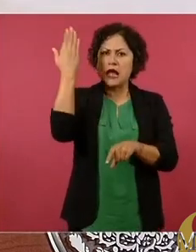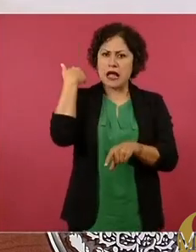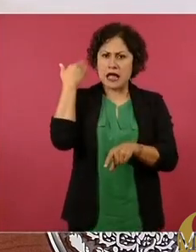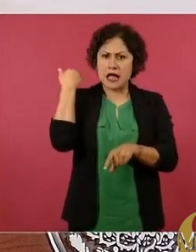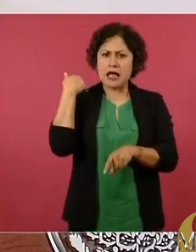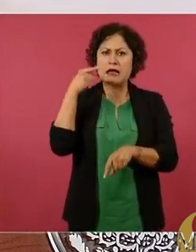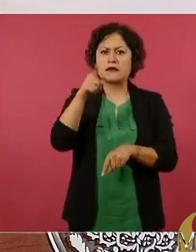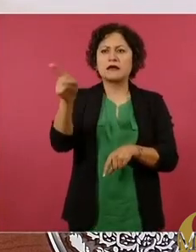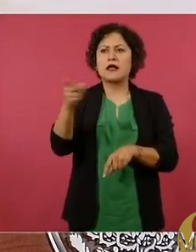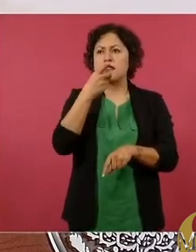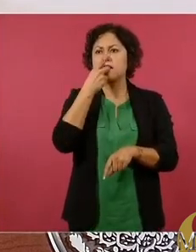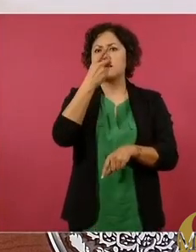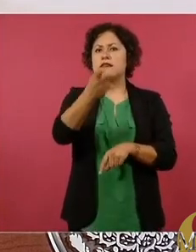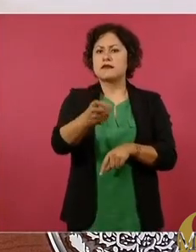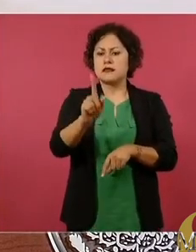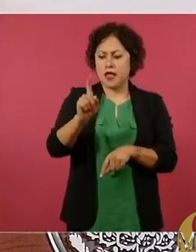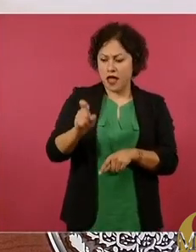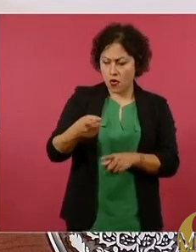todo eso se arregló.